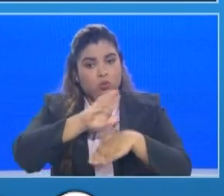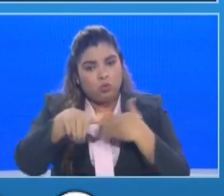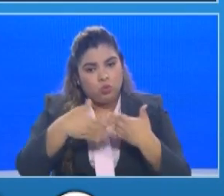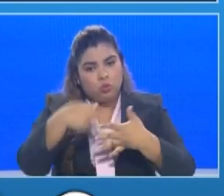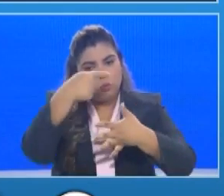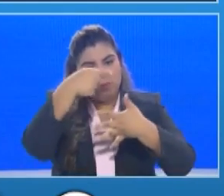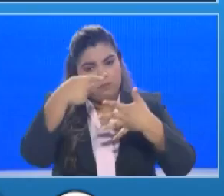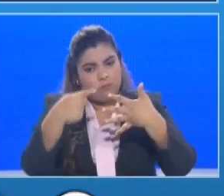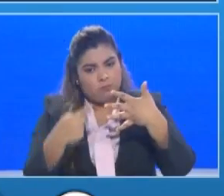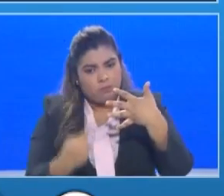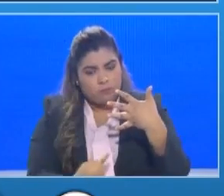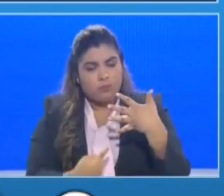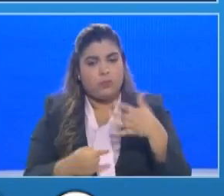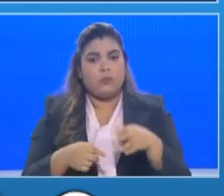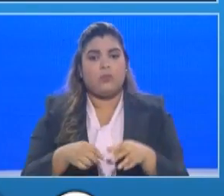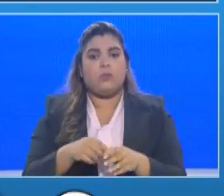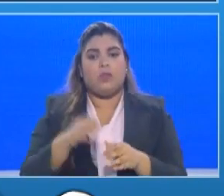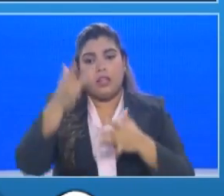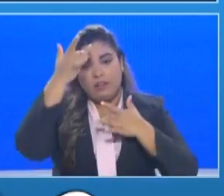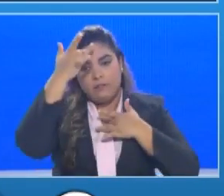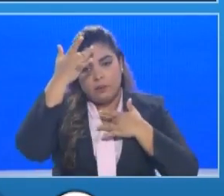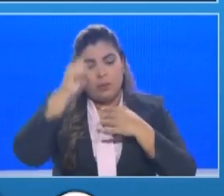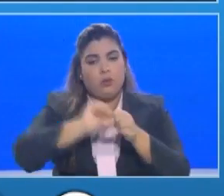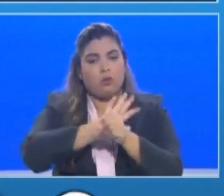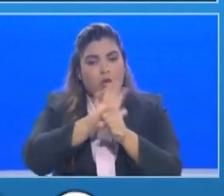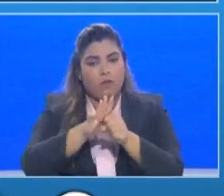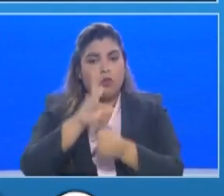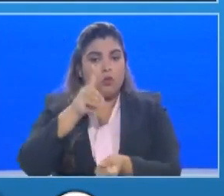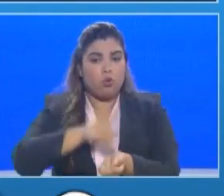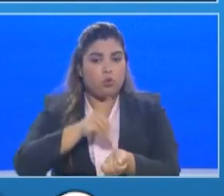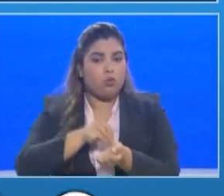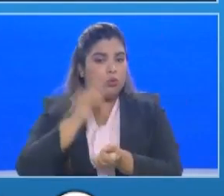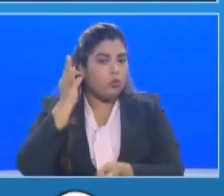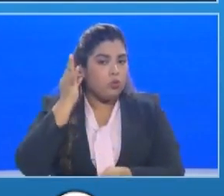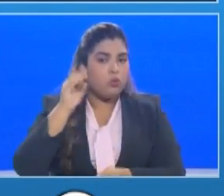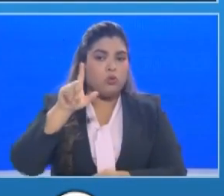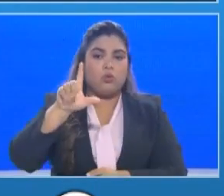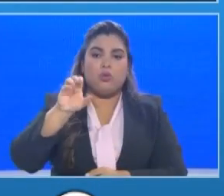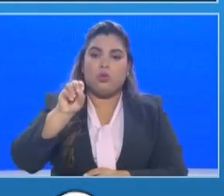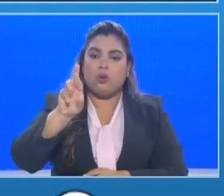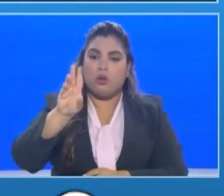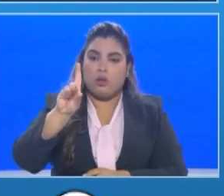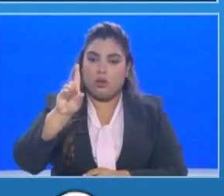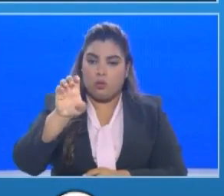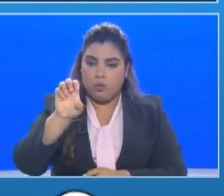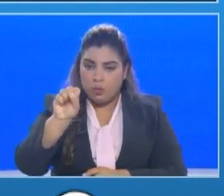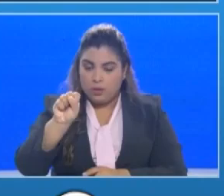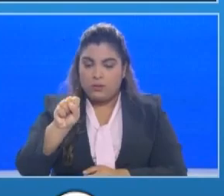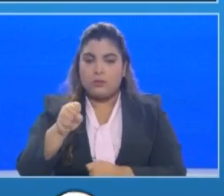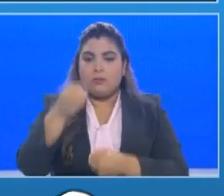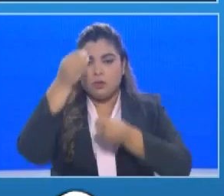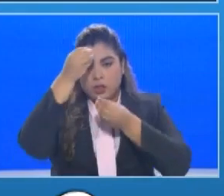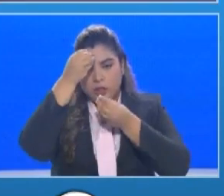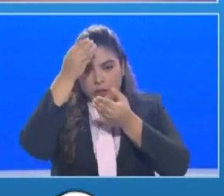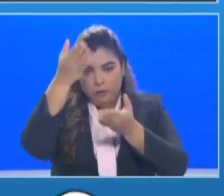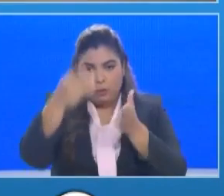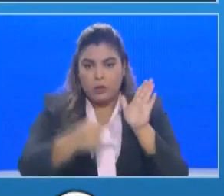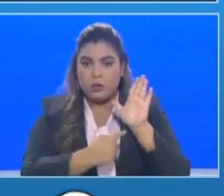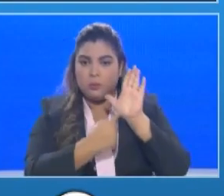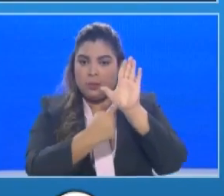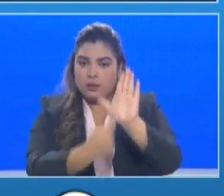elementos, desde el punto de vista epidemiológico, le voy a pedir a la doctora Lourdes Moreno la presentación de los datos